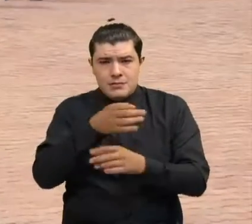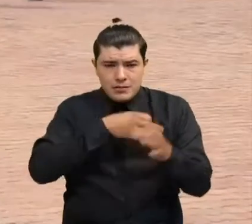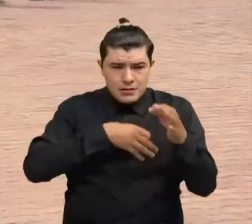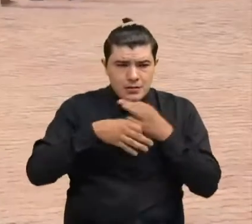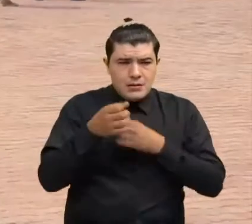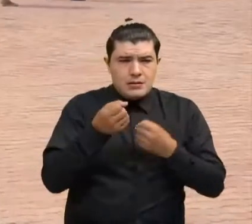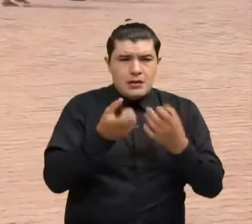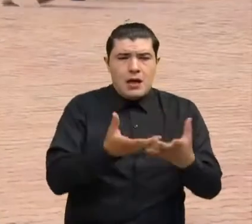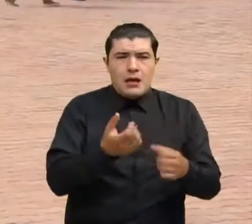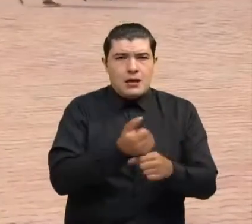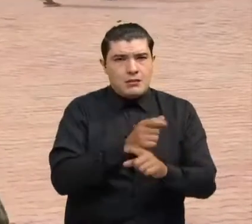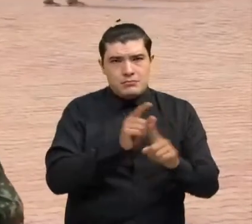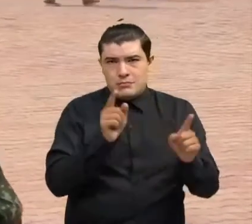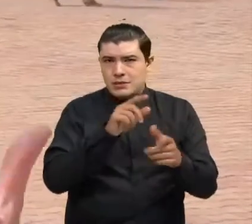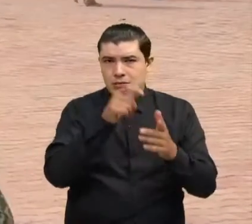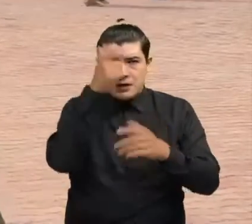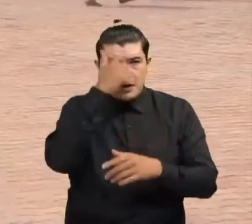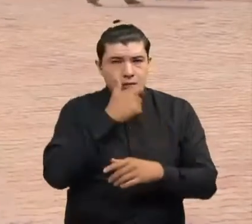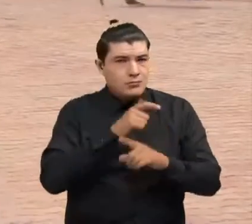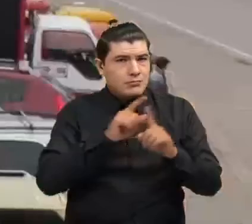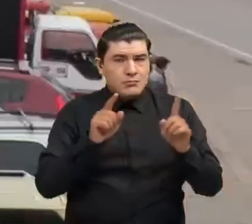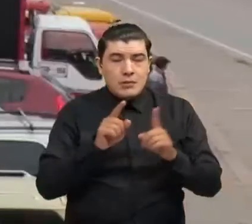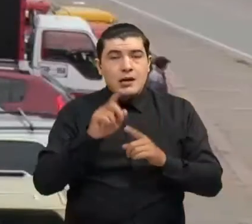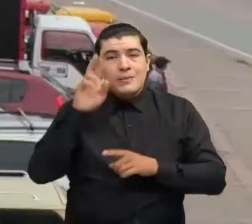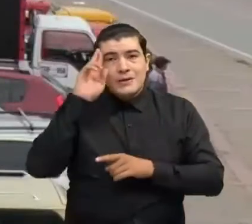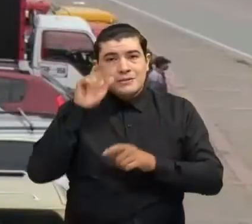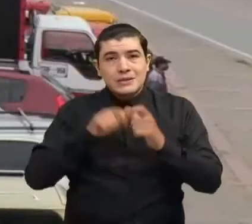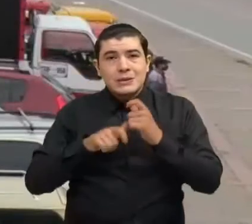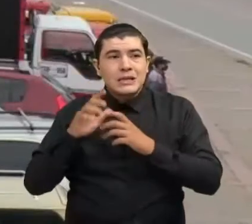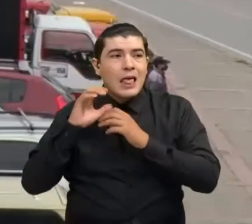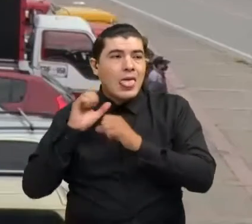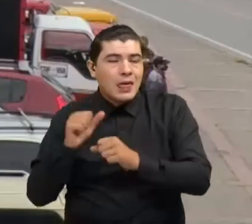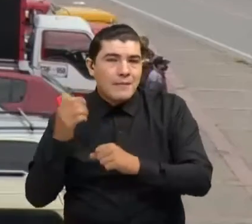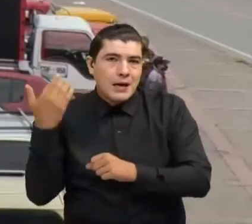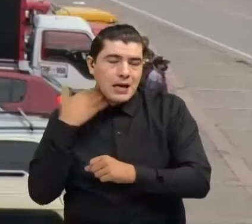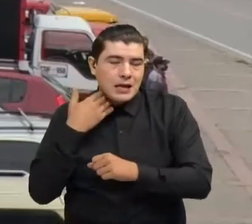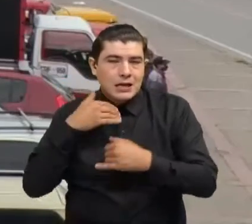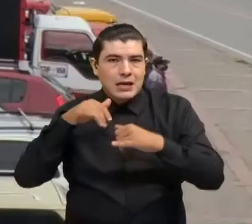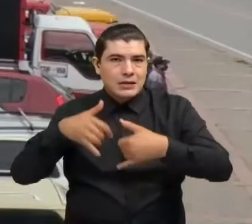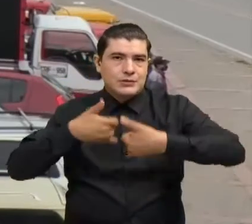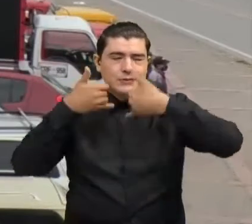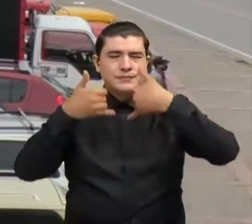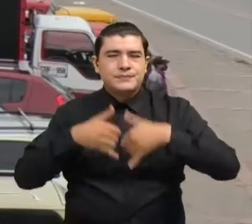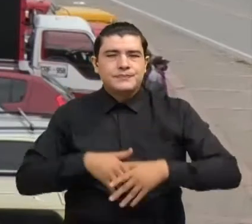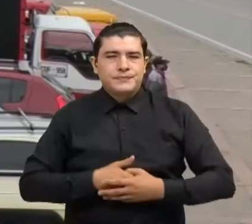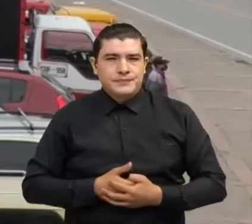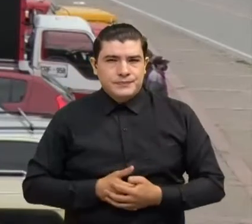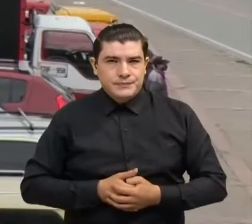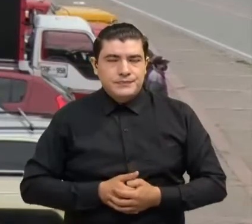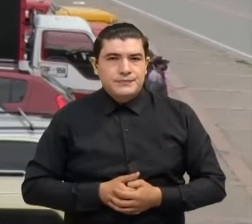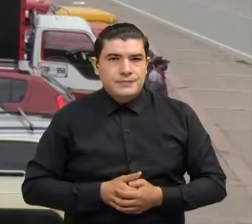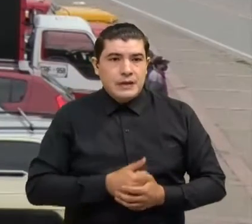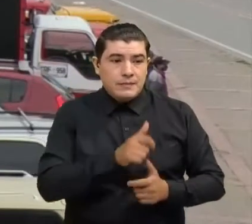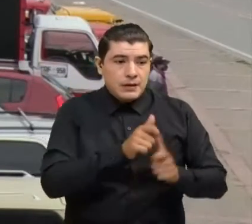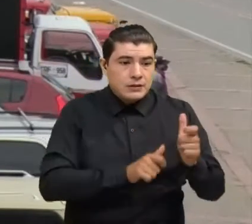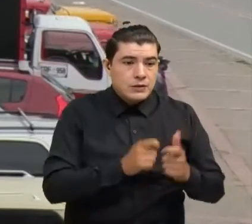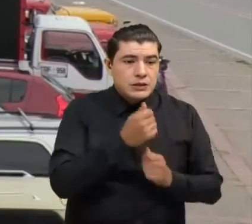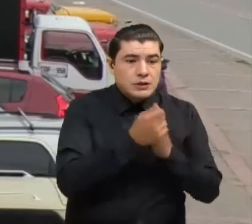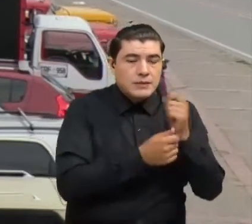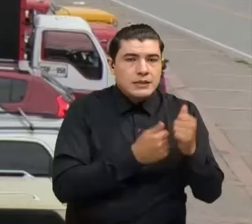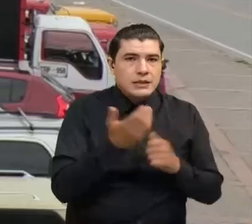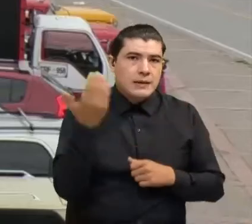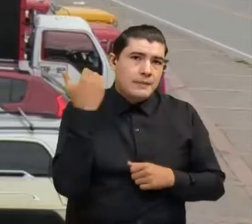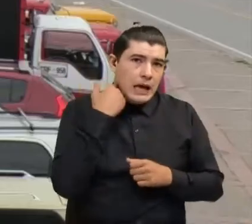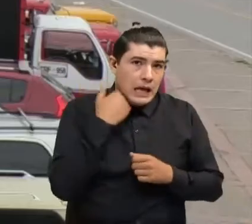trabajo. Eso no es serio. Y estamos cayendo en estas estafas. Según las autoridades, los comerciantes también se han dejado engañar y han